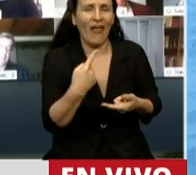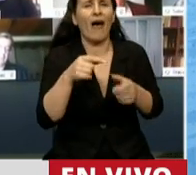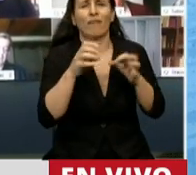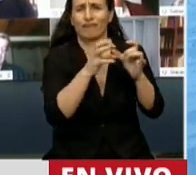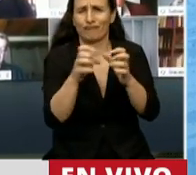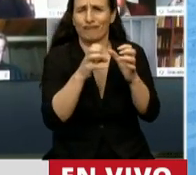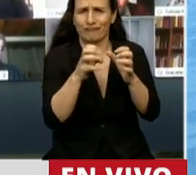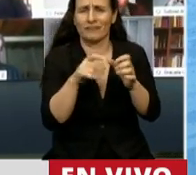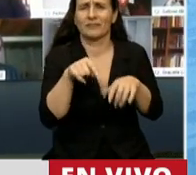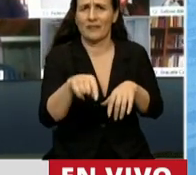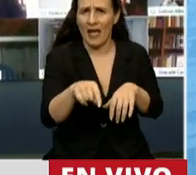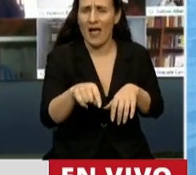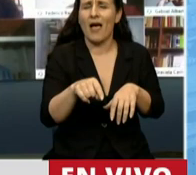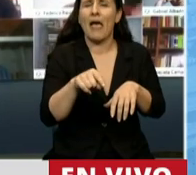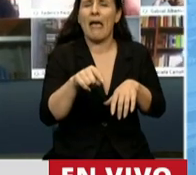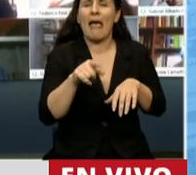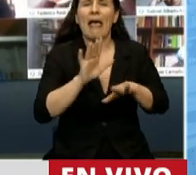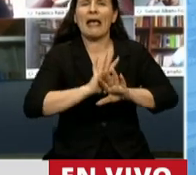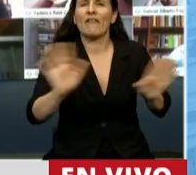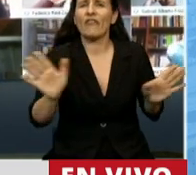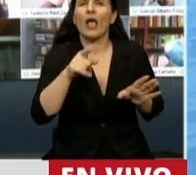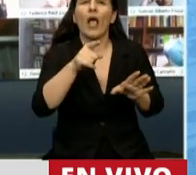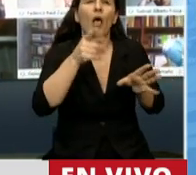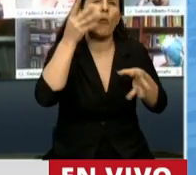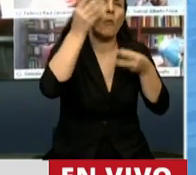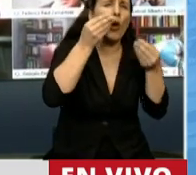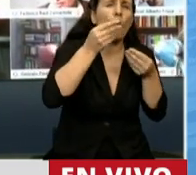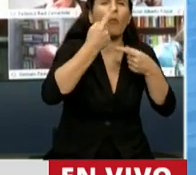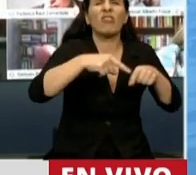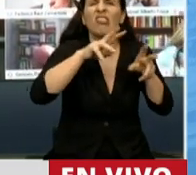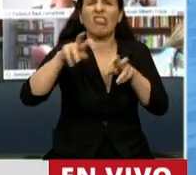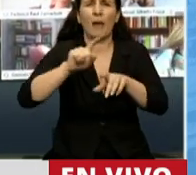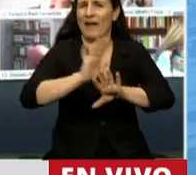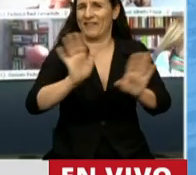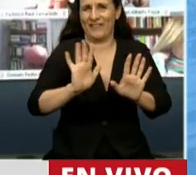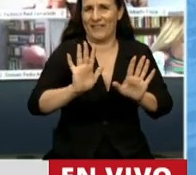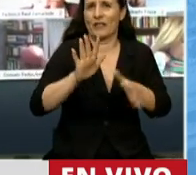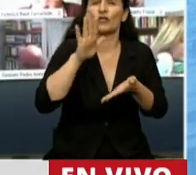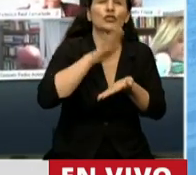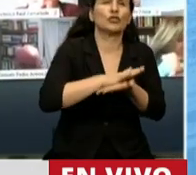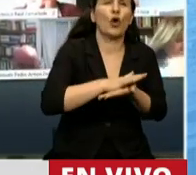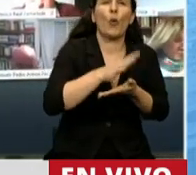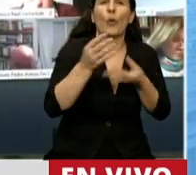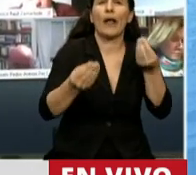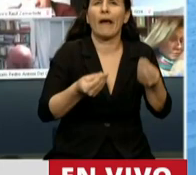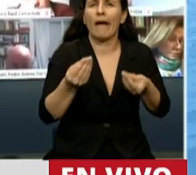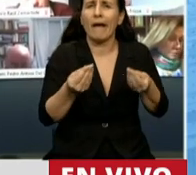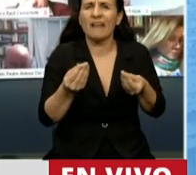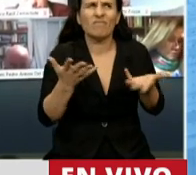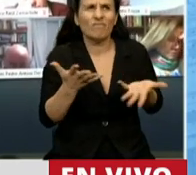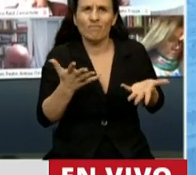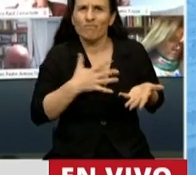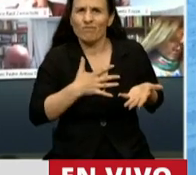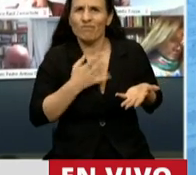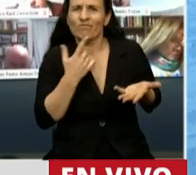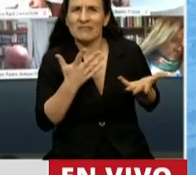discutir ya sin las preocupaciones que se han invocado hasta ahora, cuál era la incertidumbre